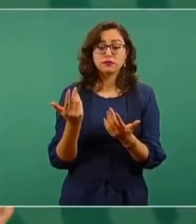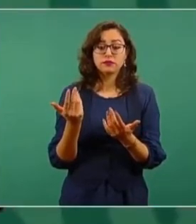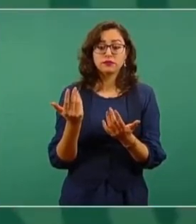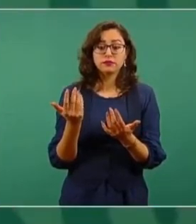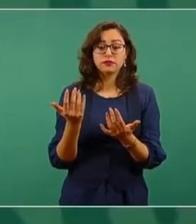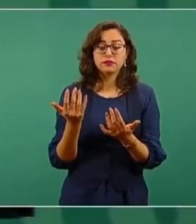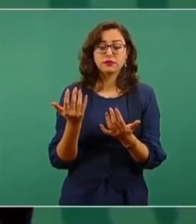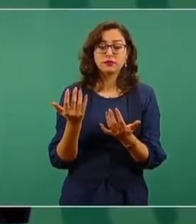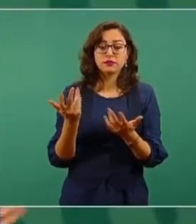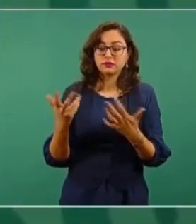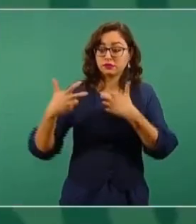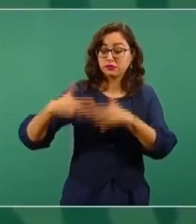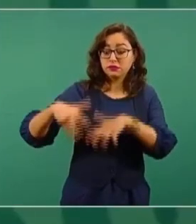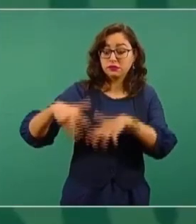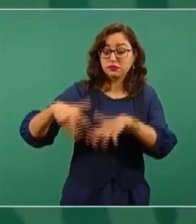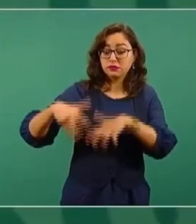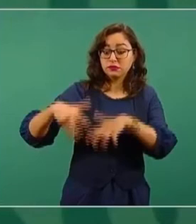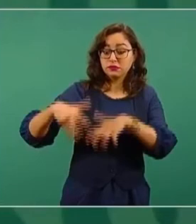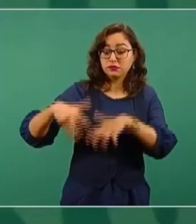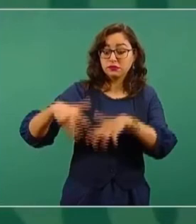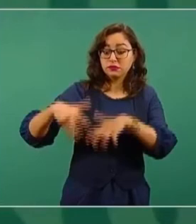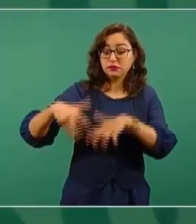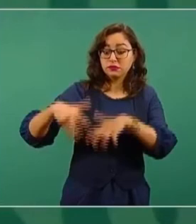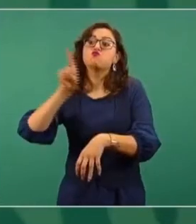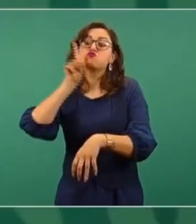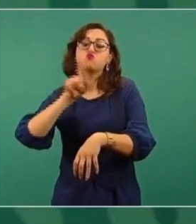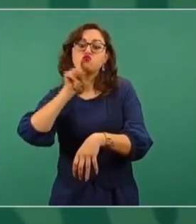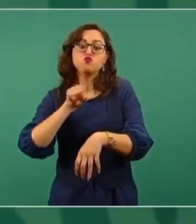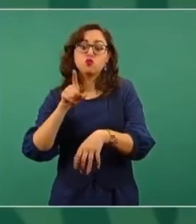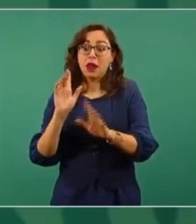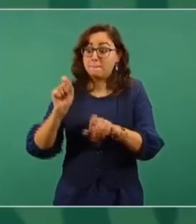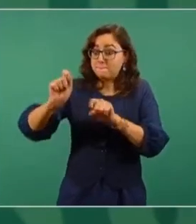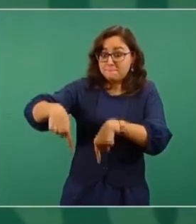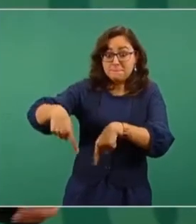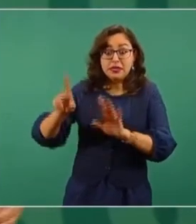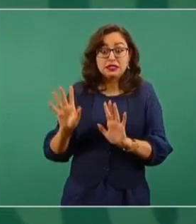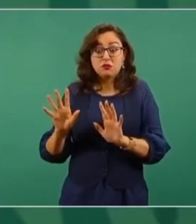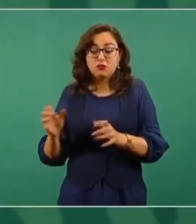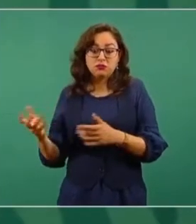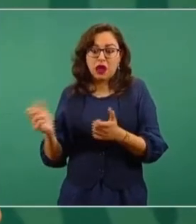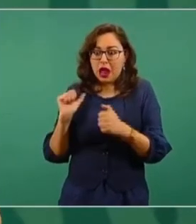a dañarse entre los mismos